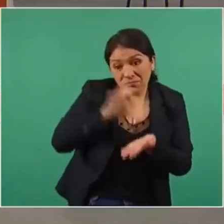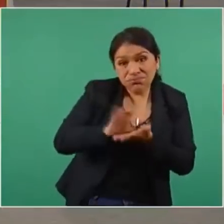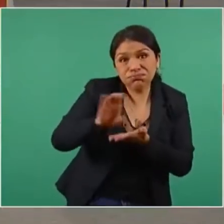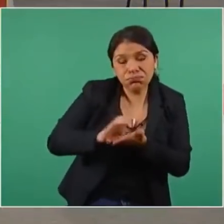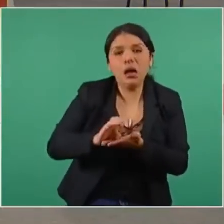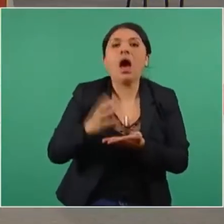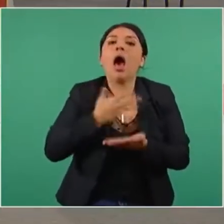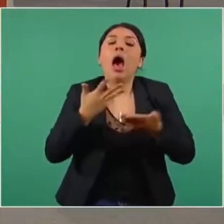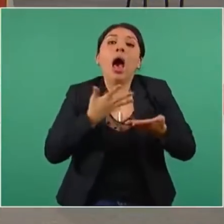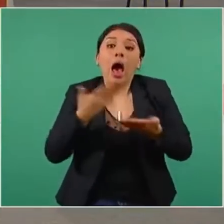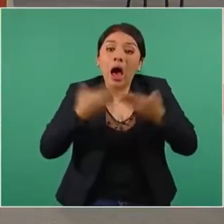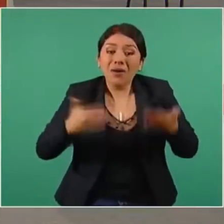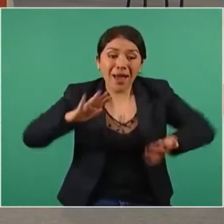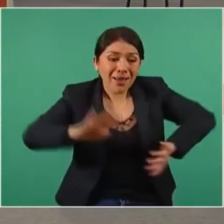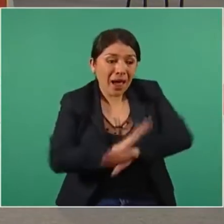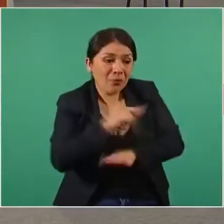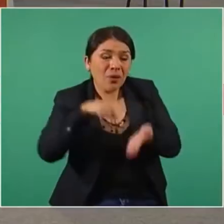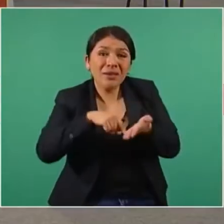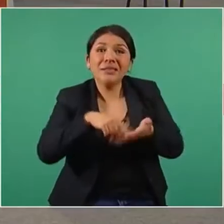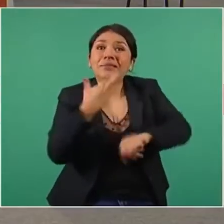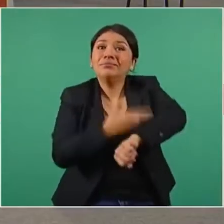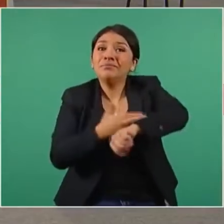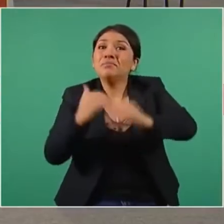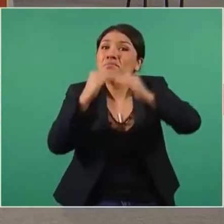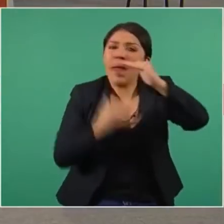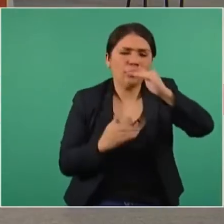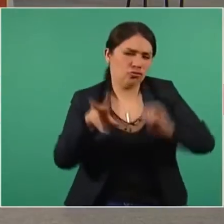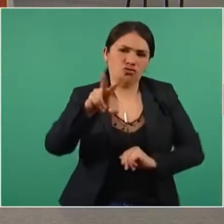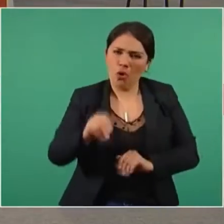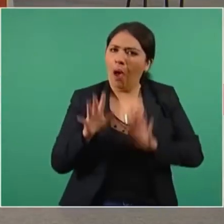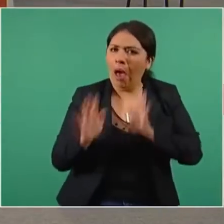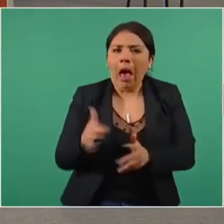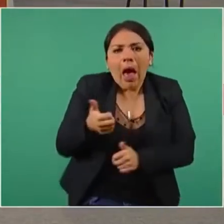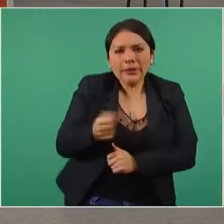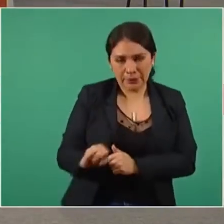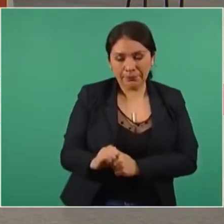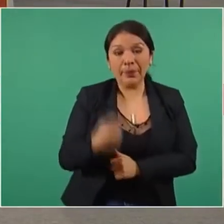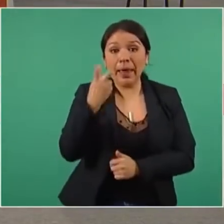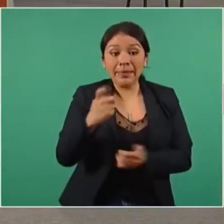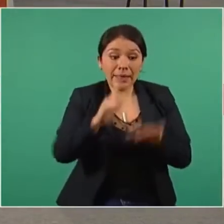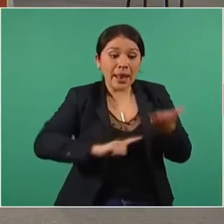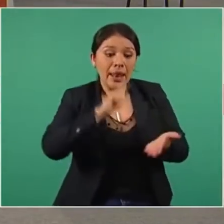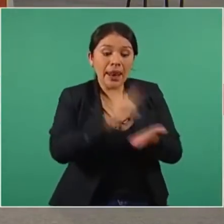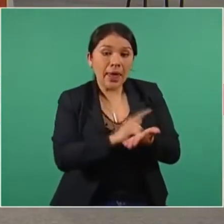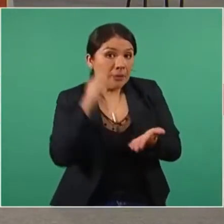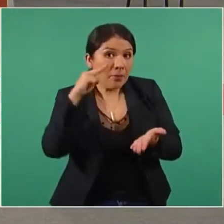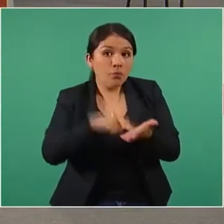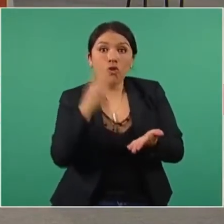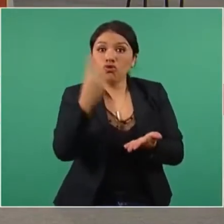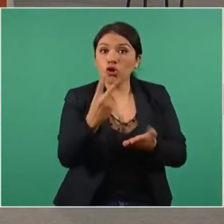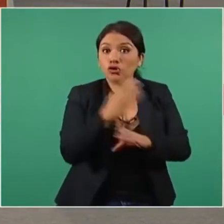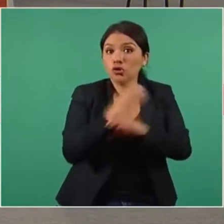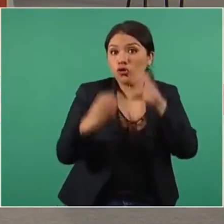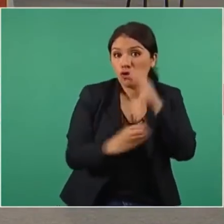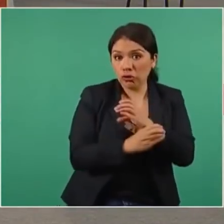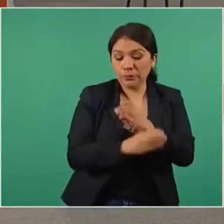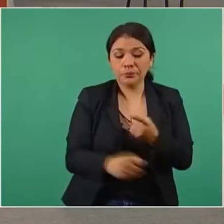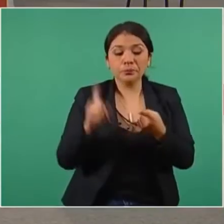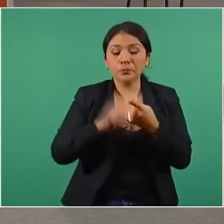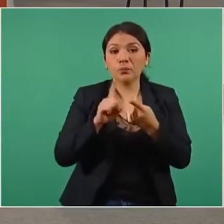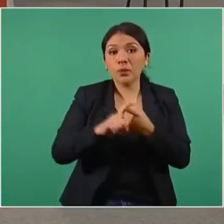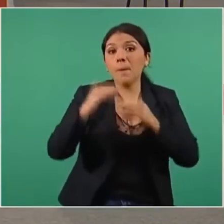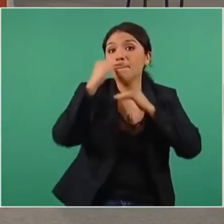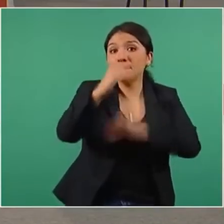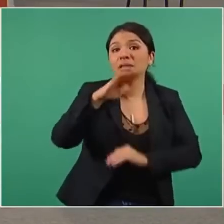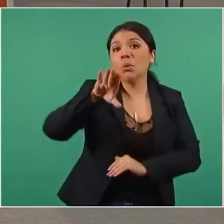Adelante. Es así que la ley señaló dos modalidades. Uno es hasta 90